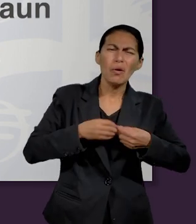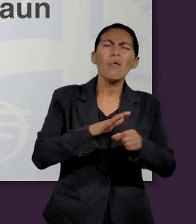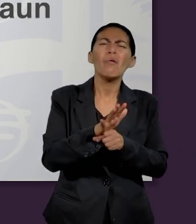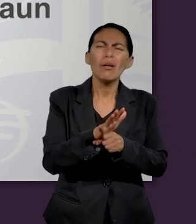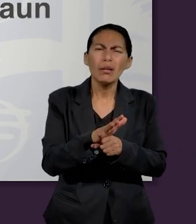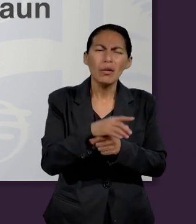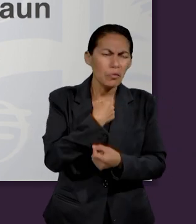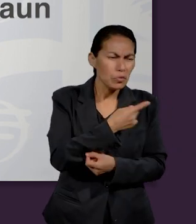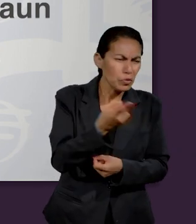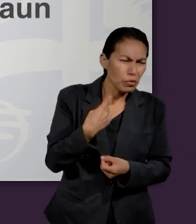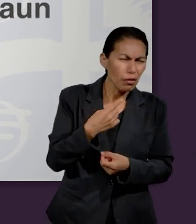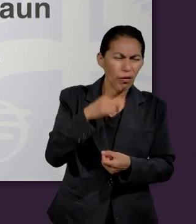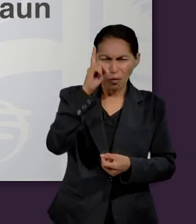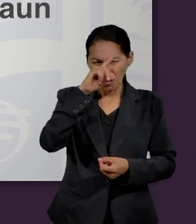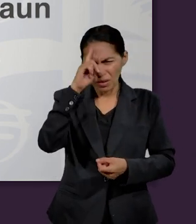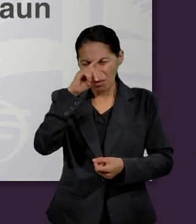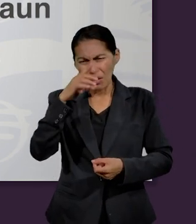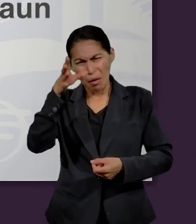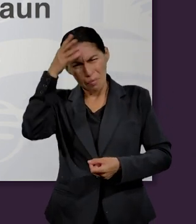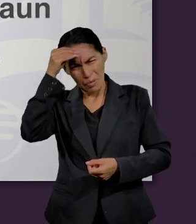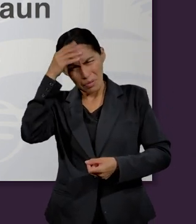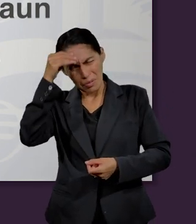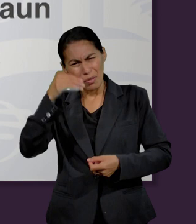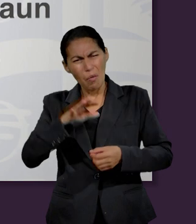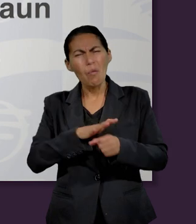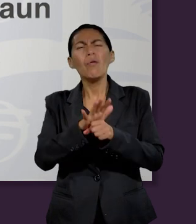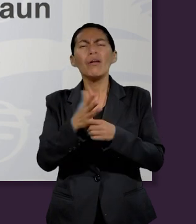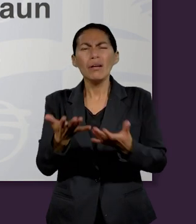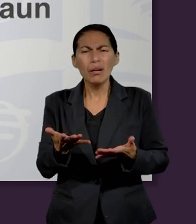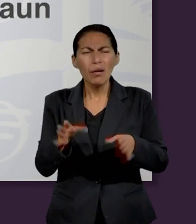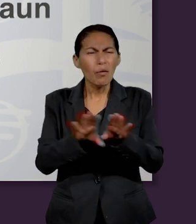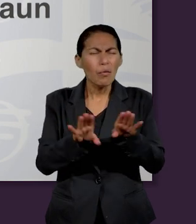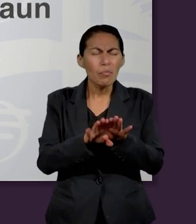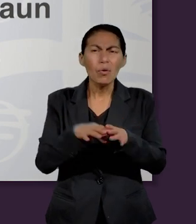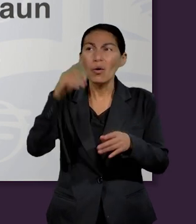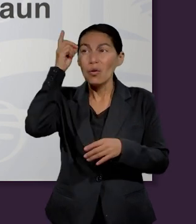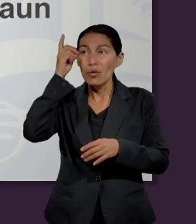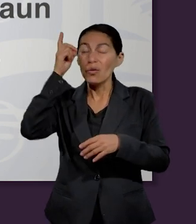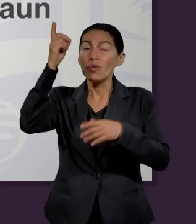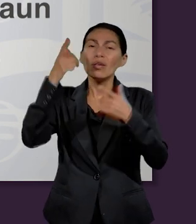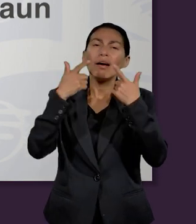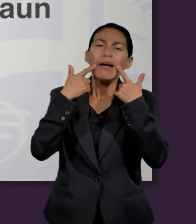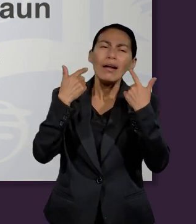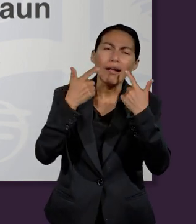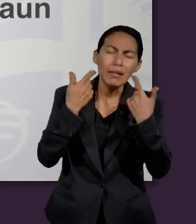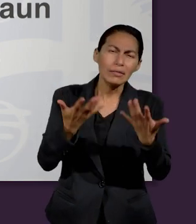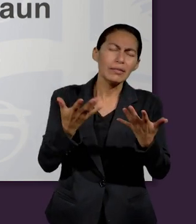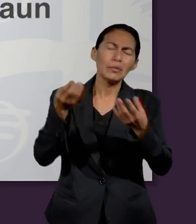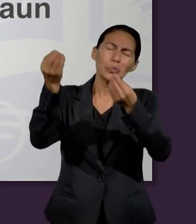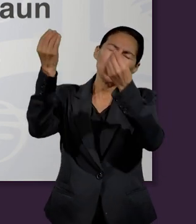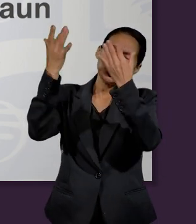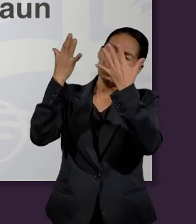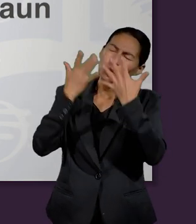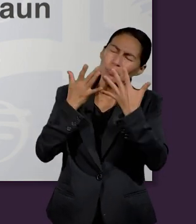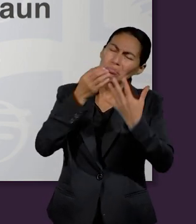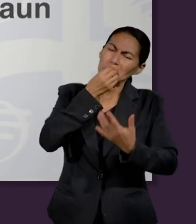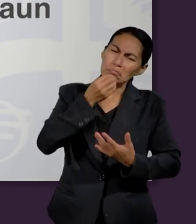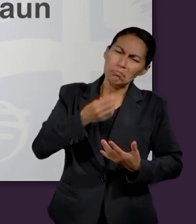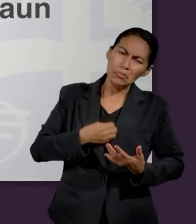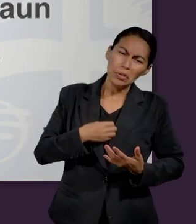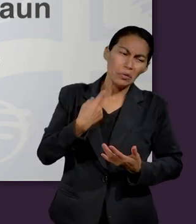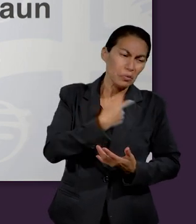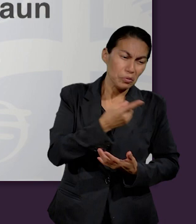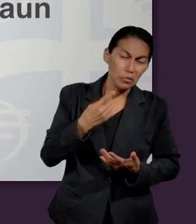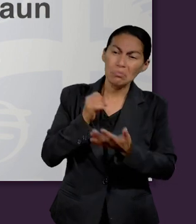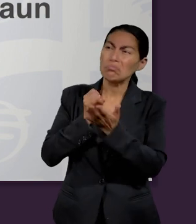qué lecciones espirituales podemos sacar de esta historia sobre la gracia de Dios aún cuando tomamos